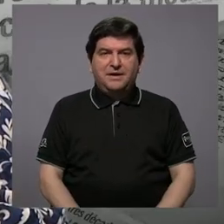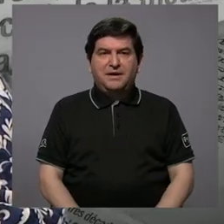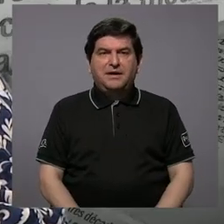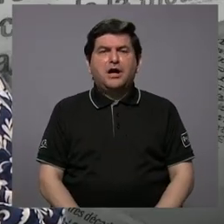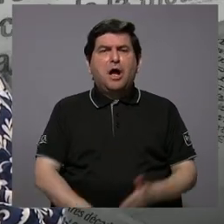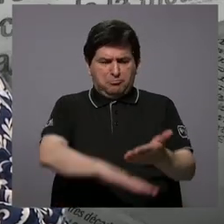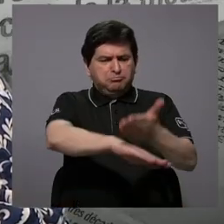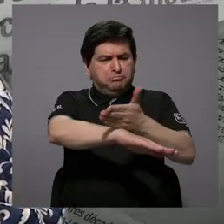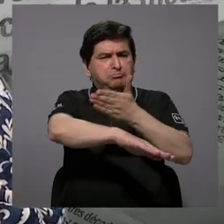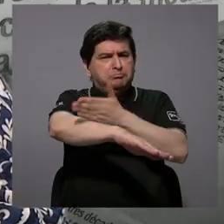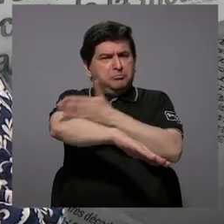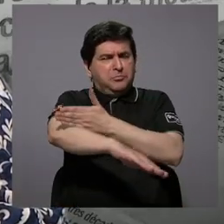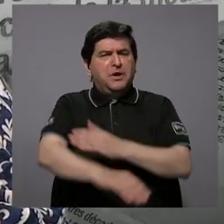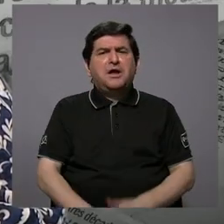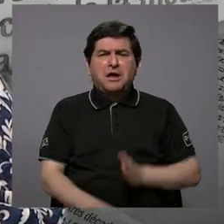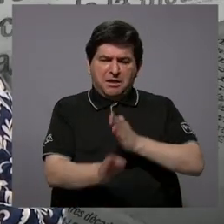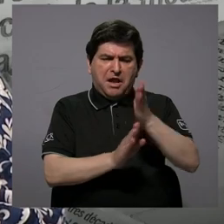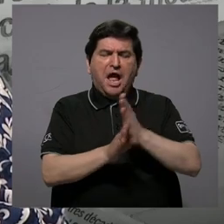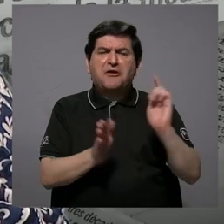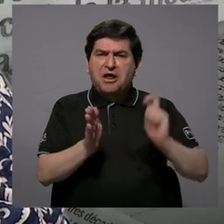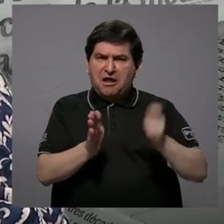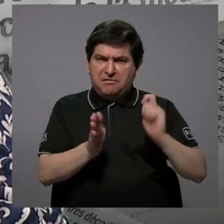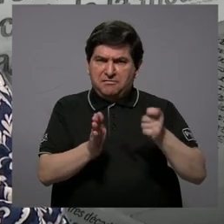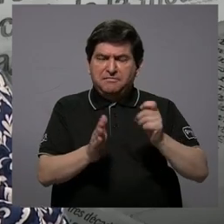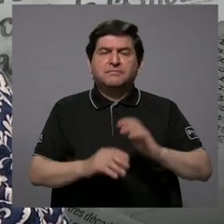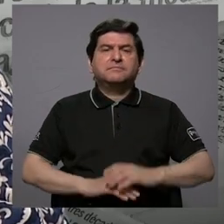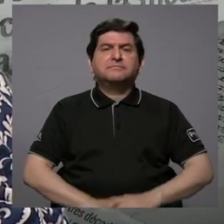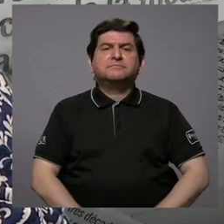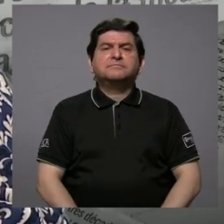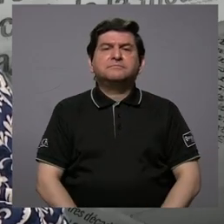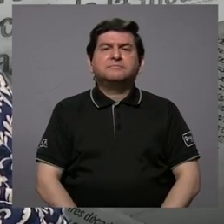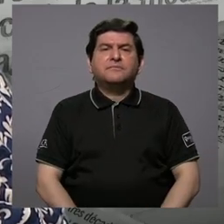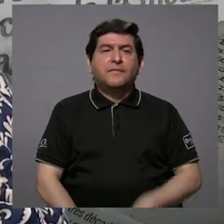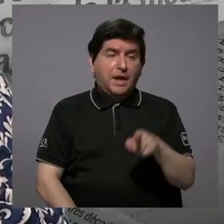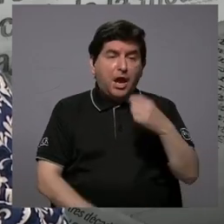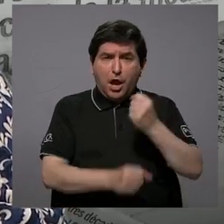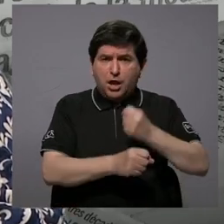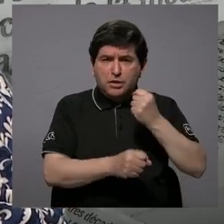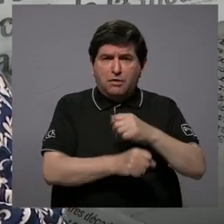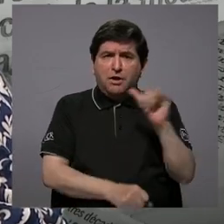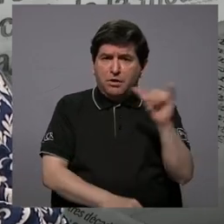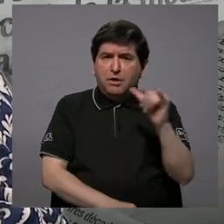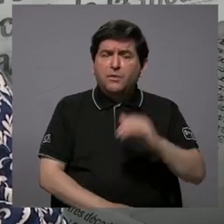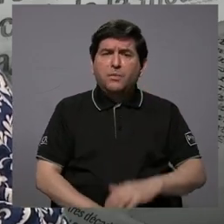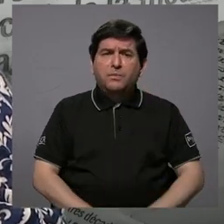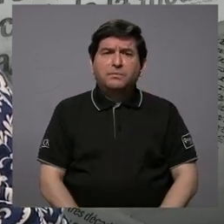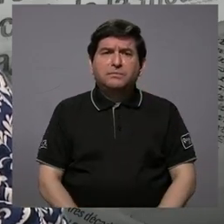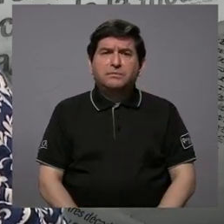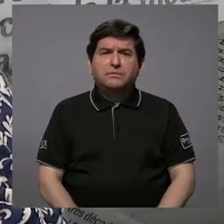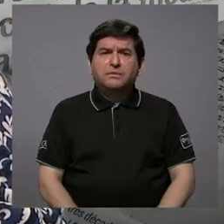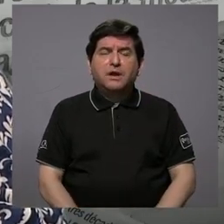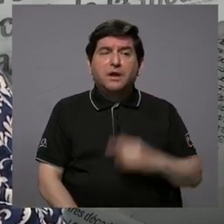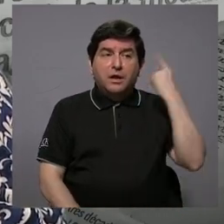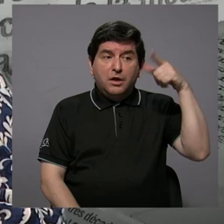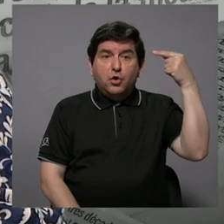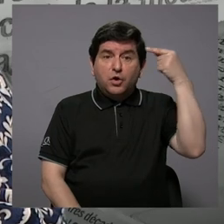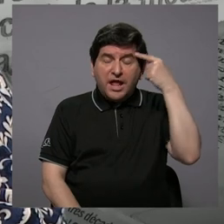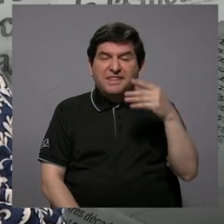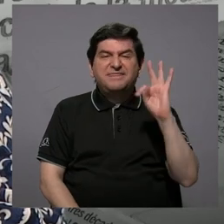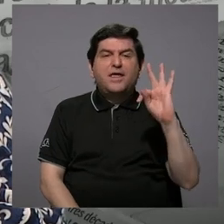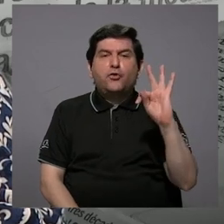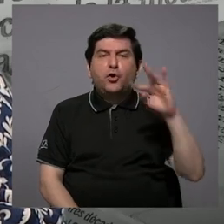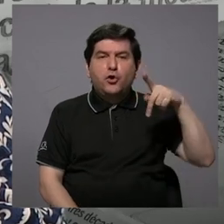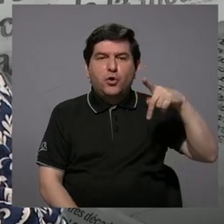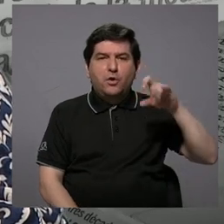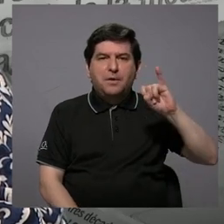avanzados de la carrera de Derecho y él trabajaba también con el gobierno de Teodoro